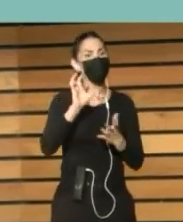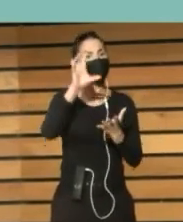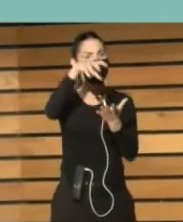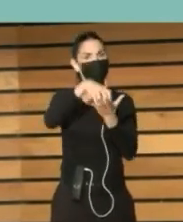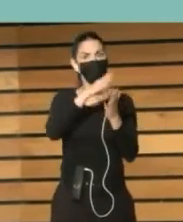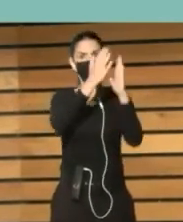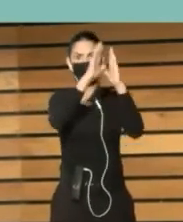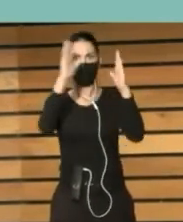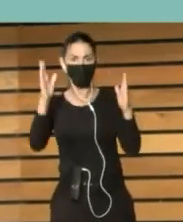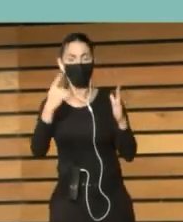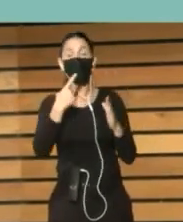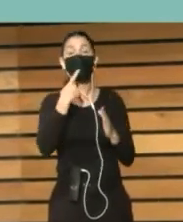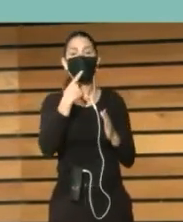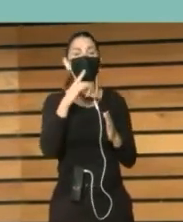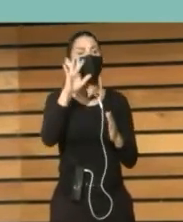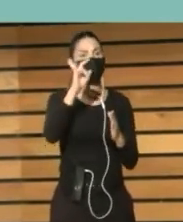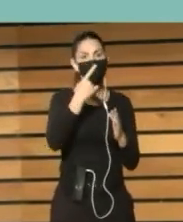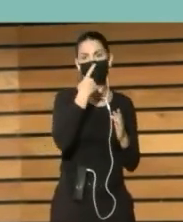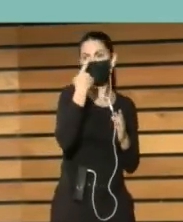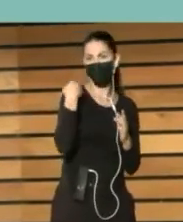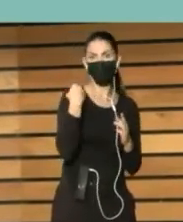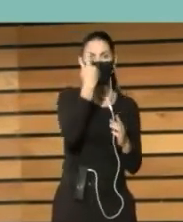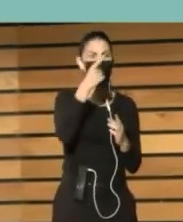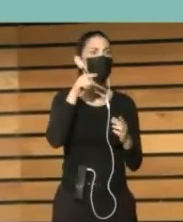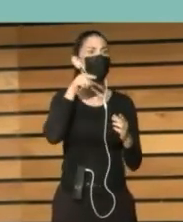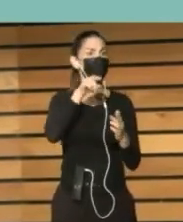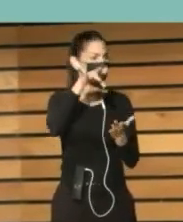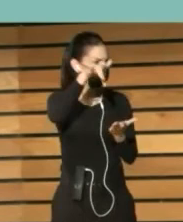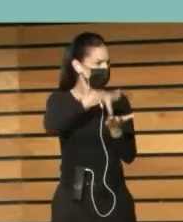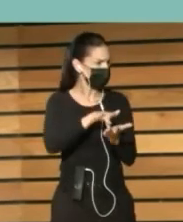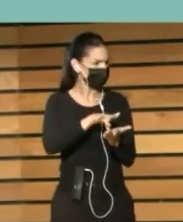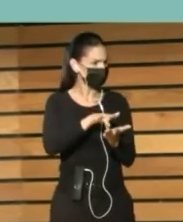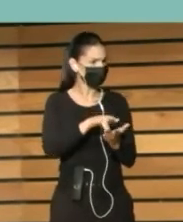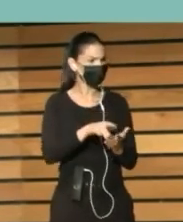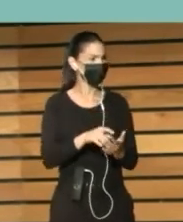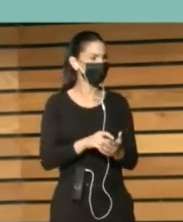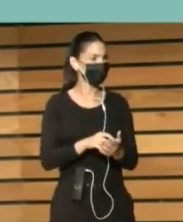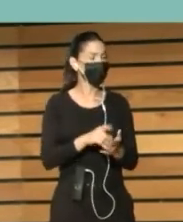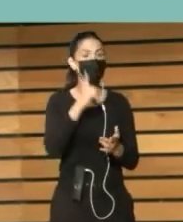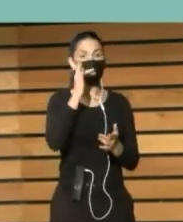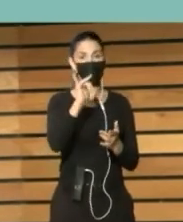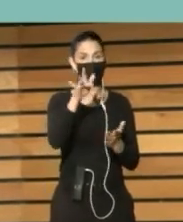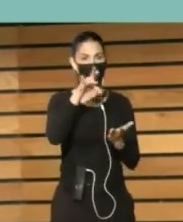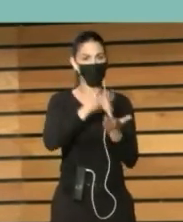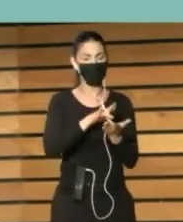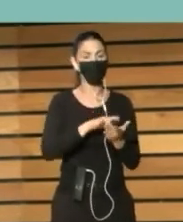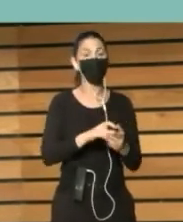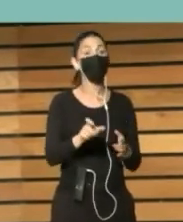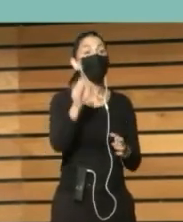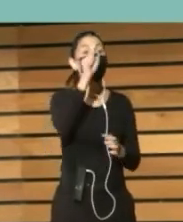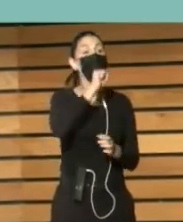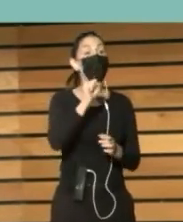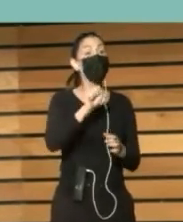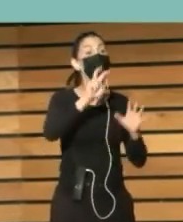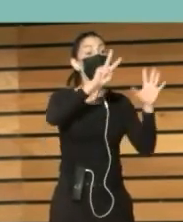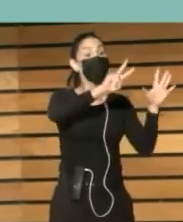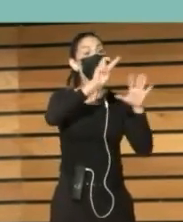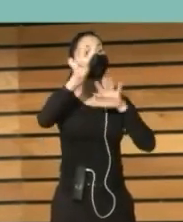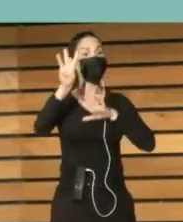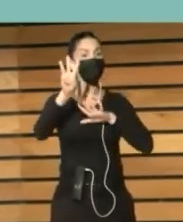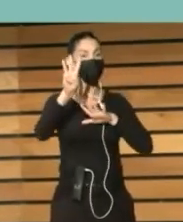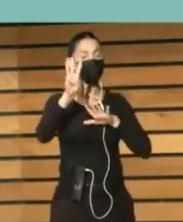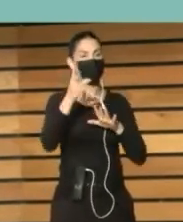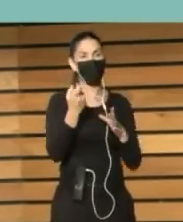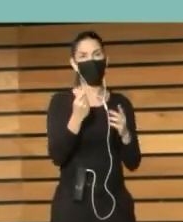pública Por lo menos Una vez En el último año En el 78 Poco habíamos